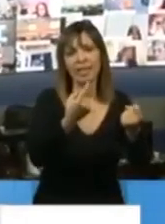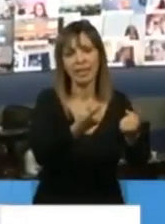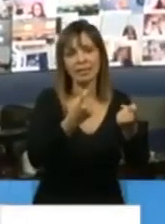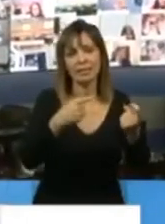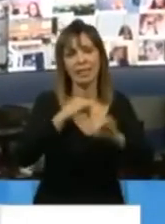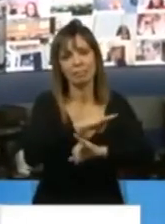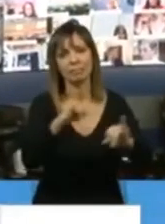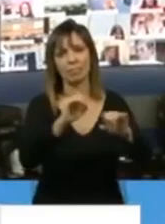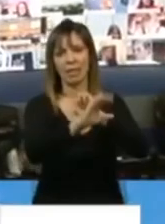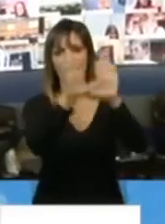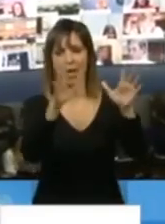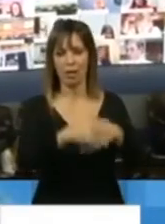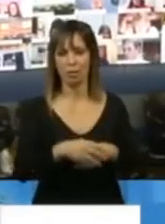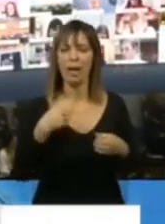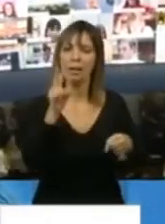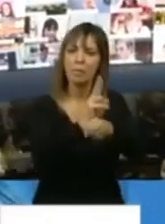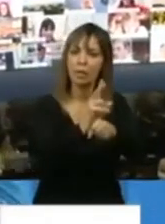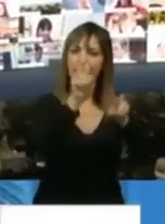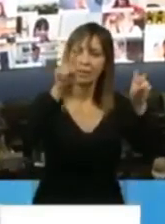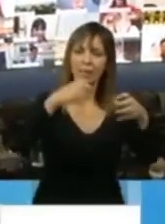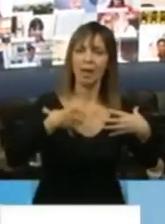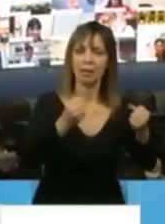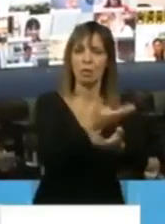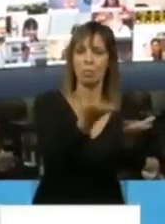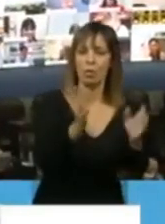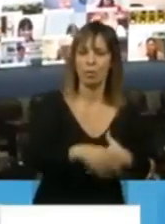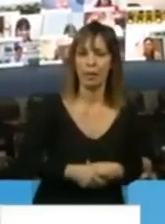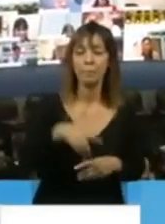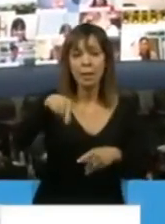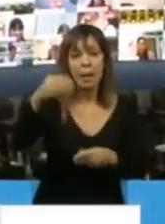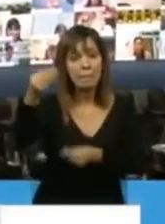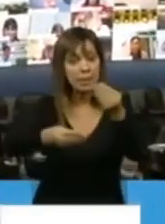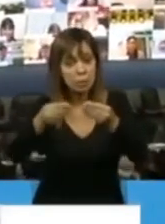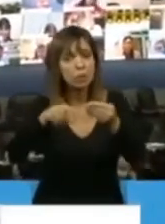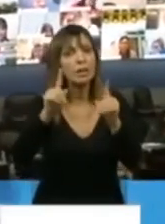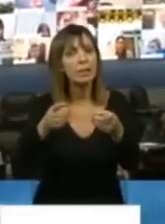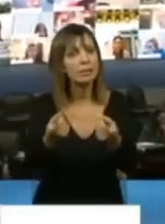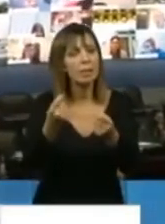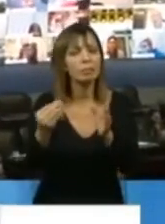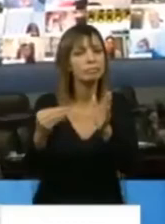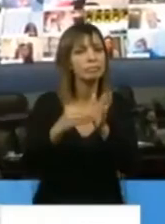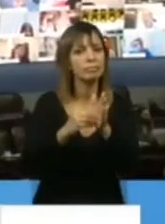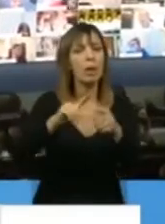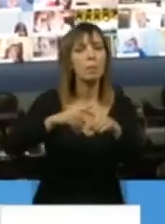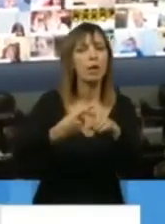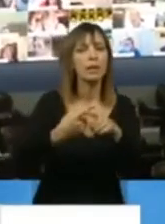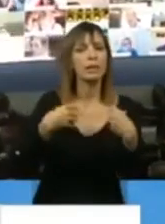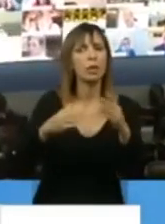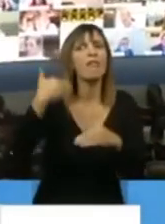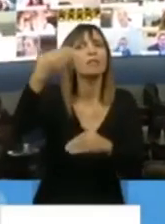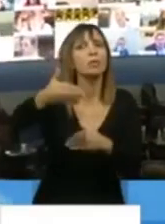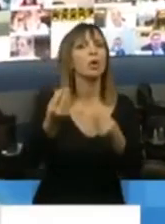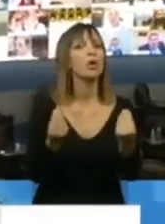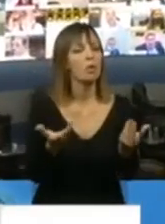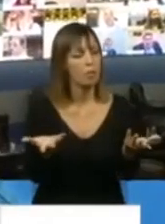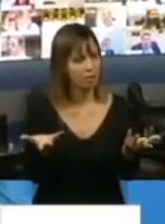proteger la salud pública argentina. En este presupuesto también tenemos que definir la política de salud que queremos para el futuro pero